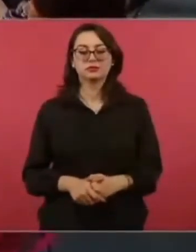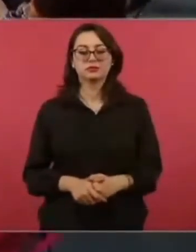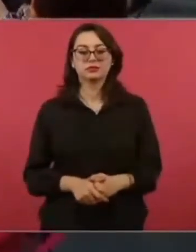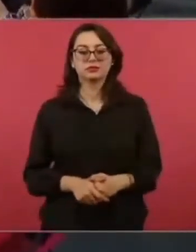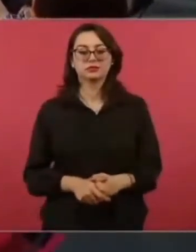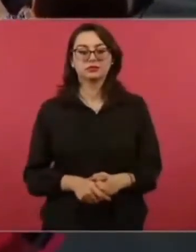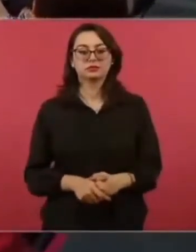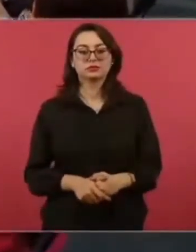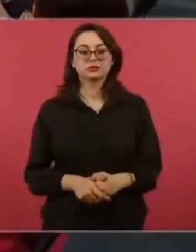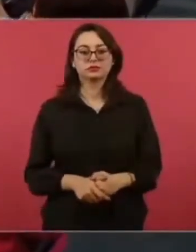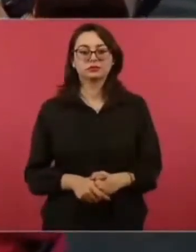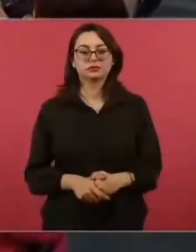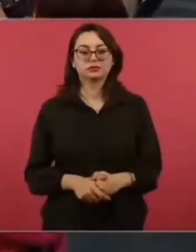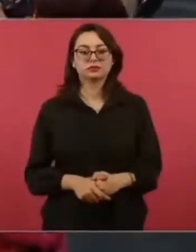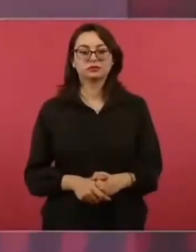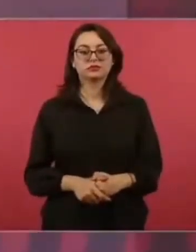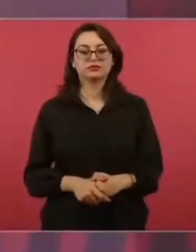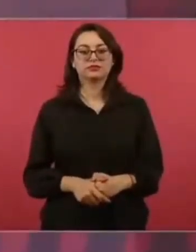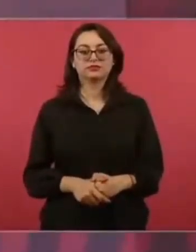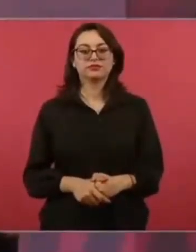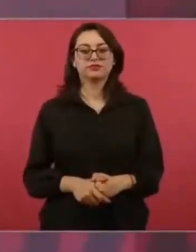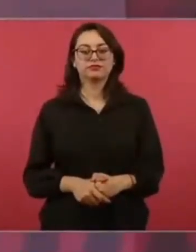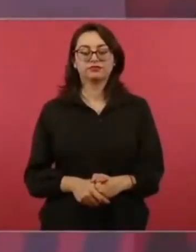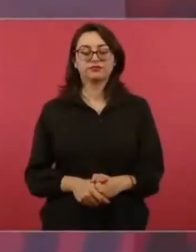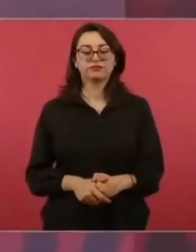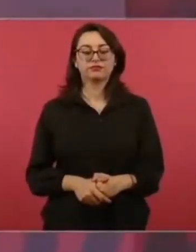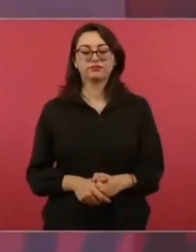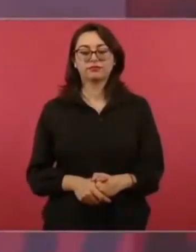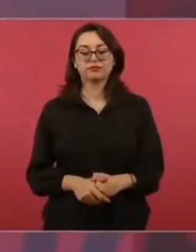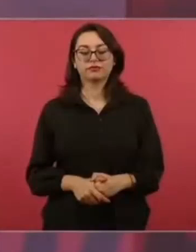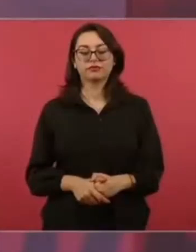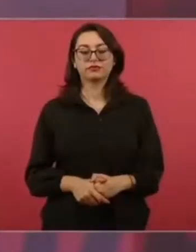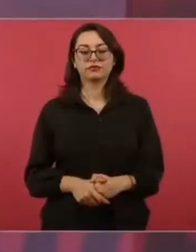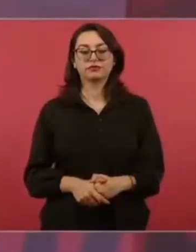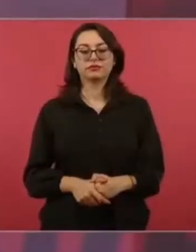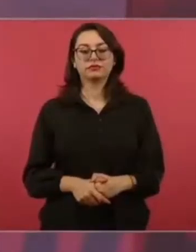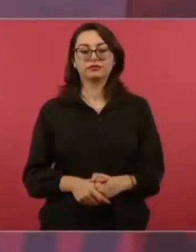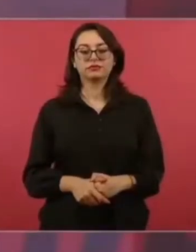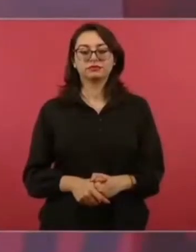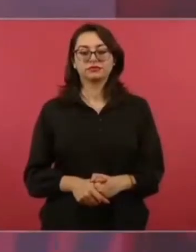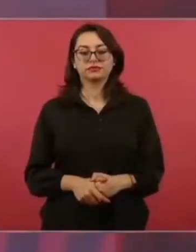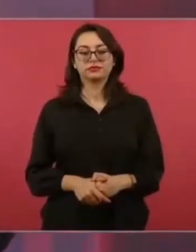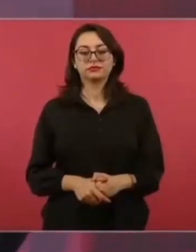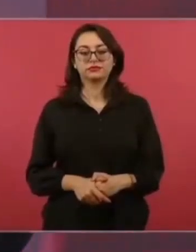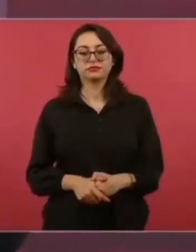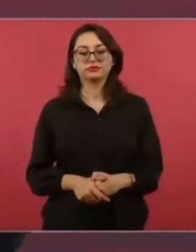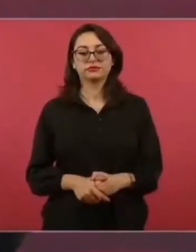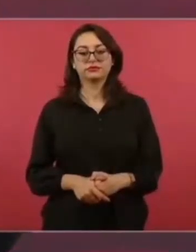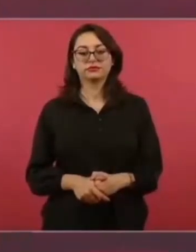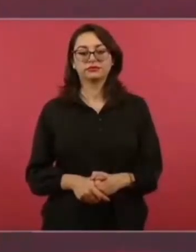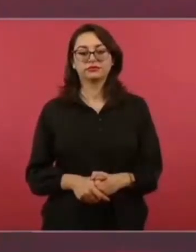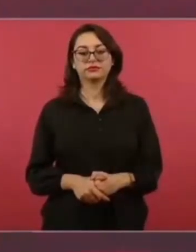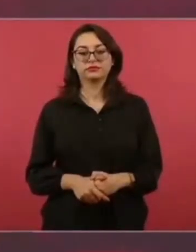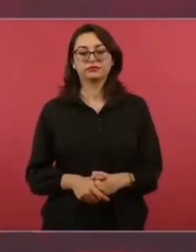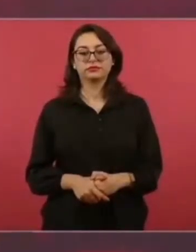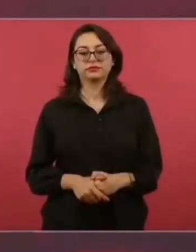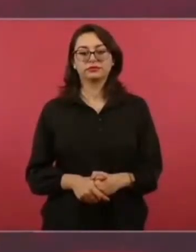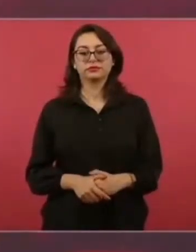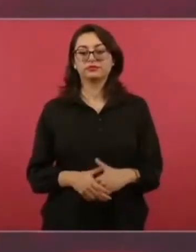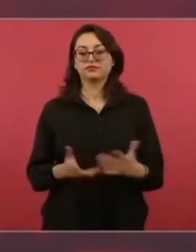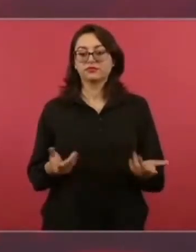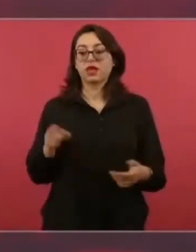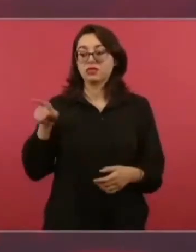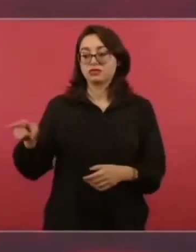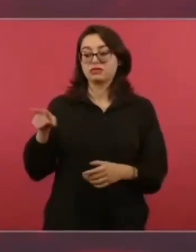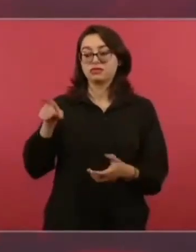esto, a una gente de primerísima, que lo